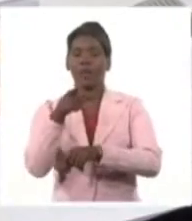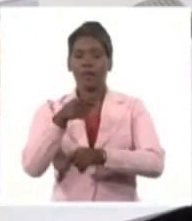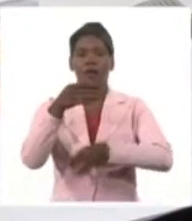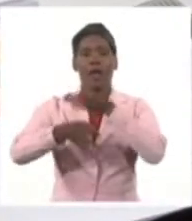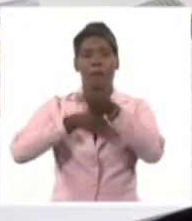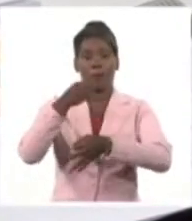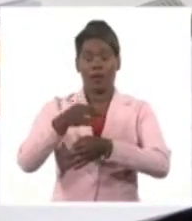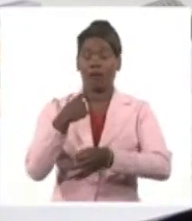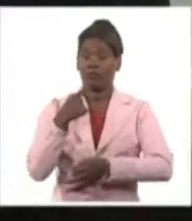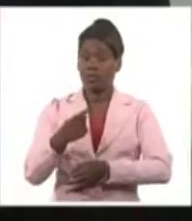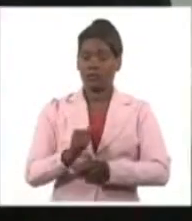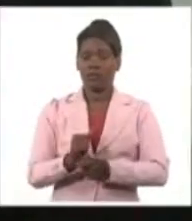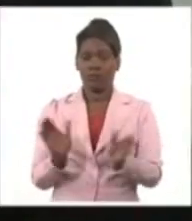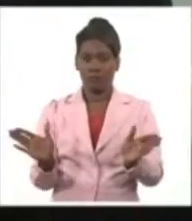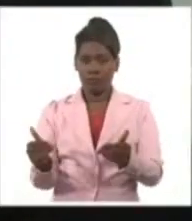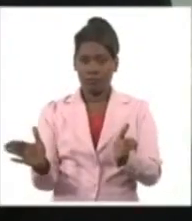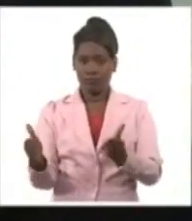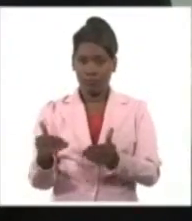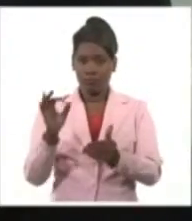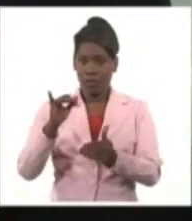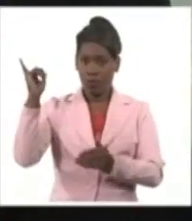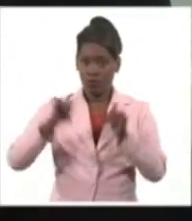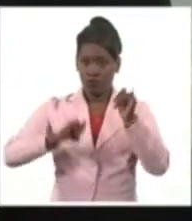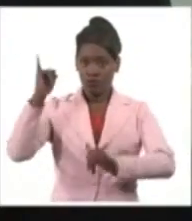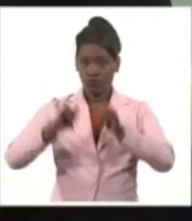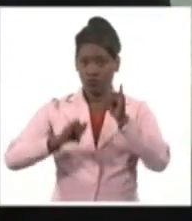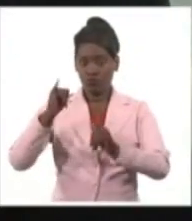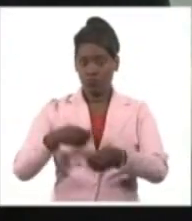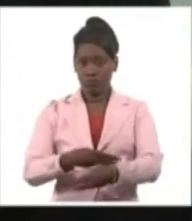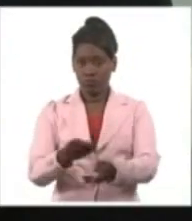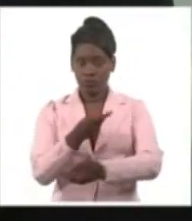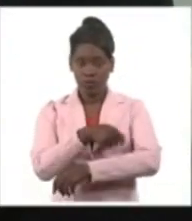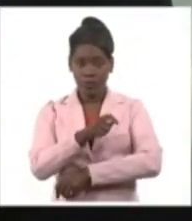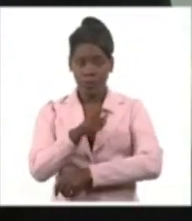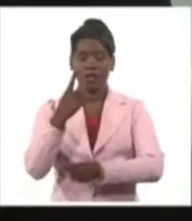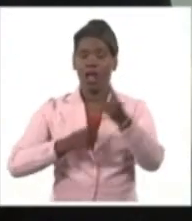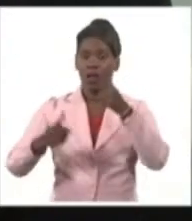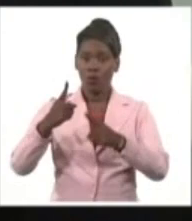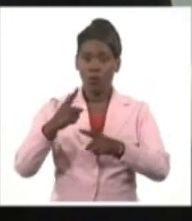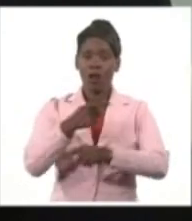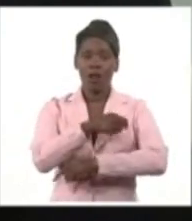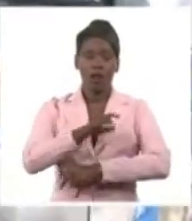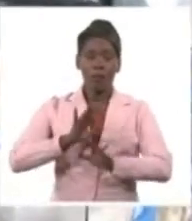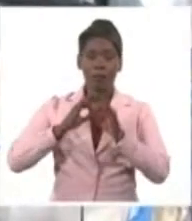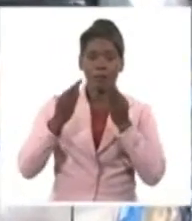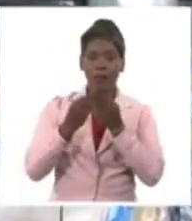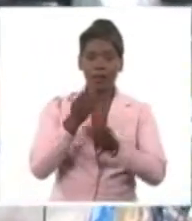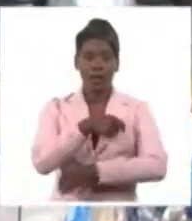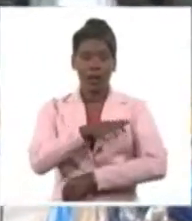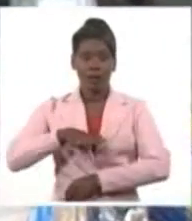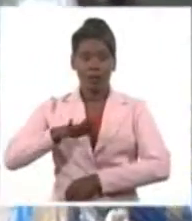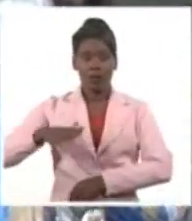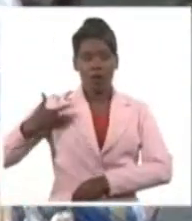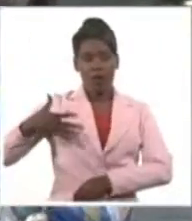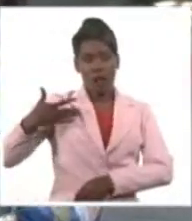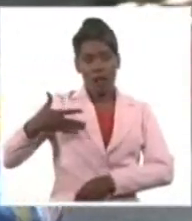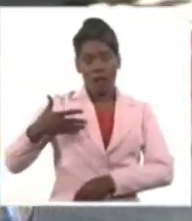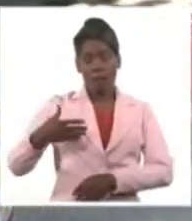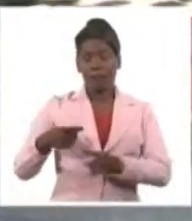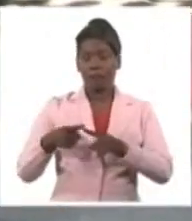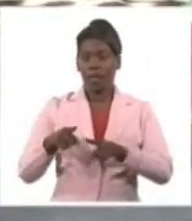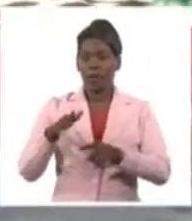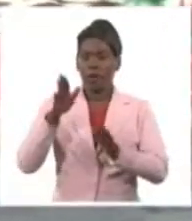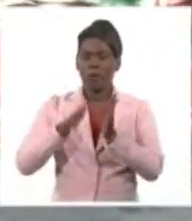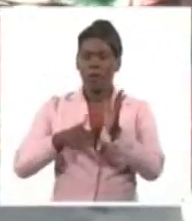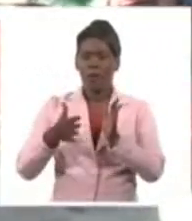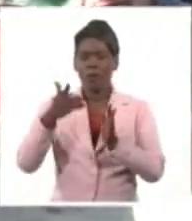entrega de bultos continúa siendo un tema que genera insatisfacciones y quejas de la población. Al cierre de la primera decena del mes de